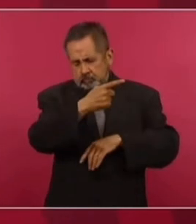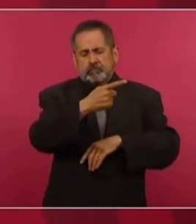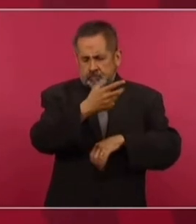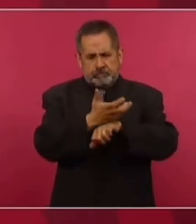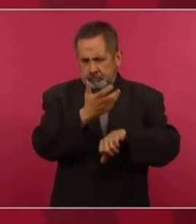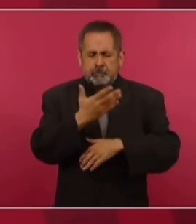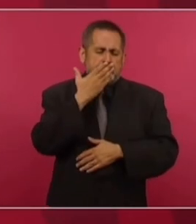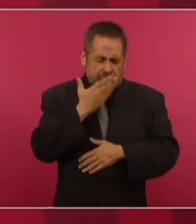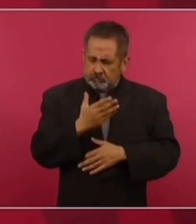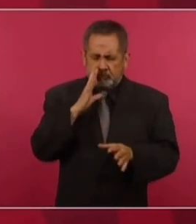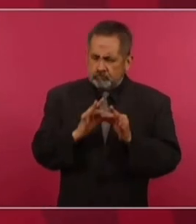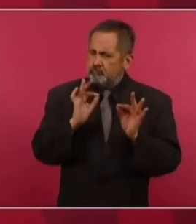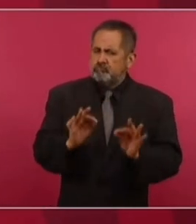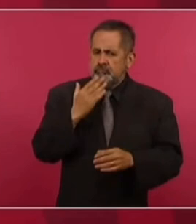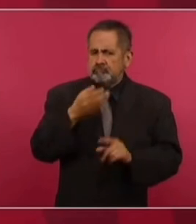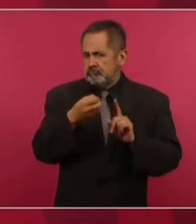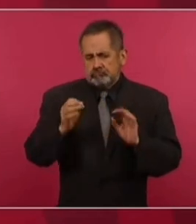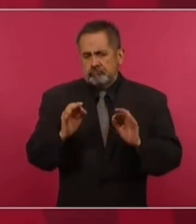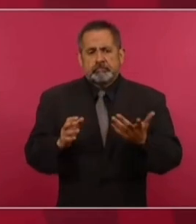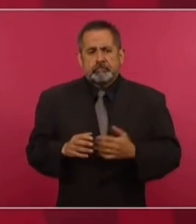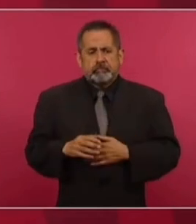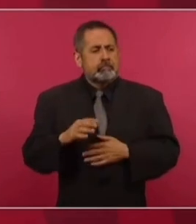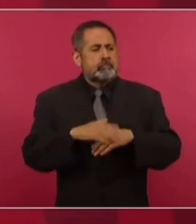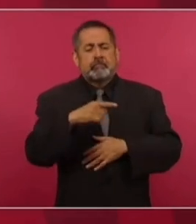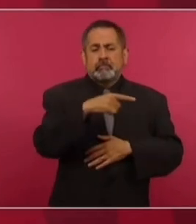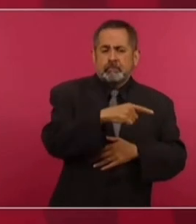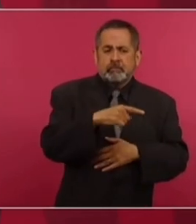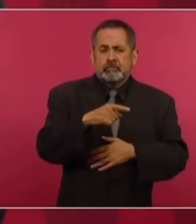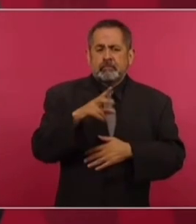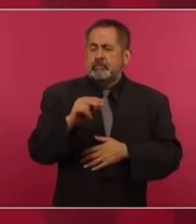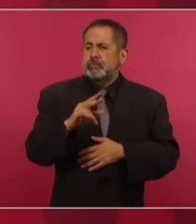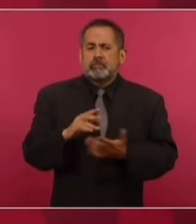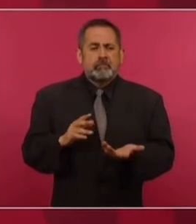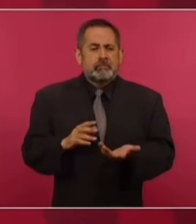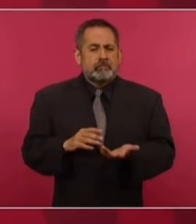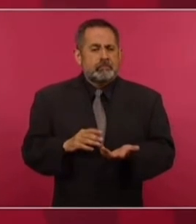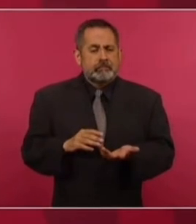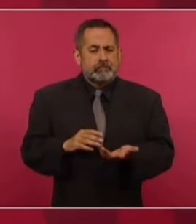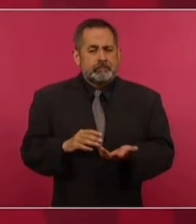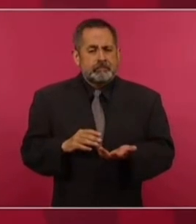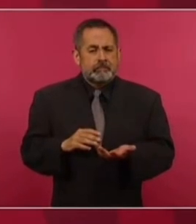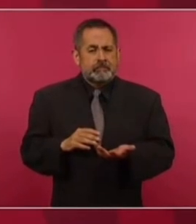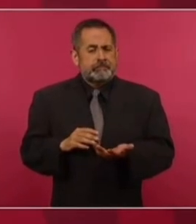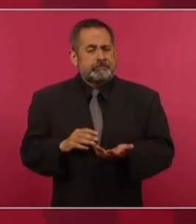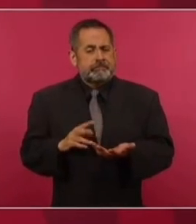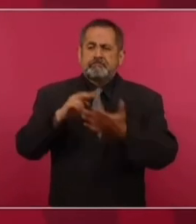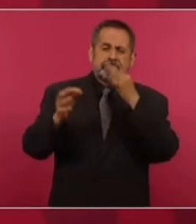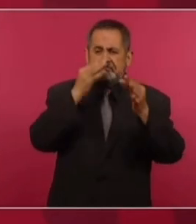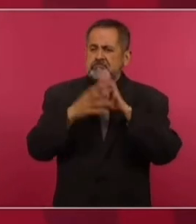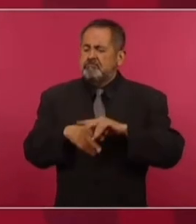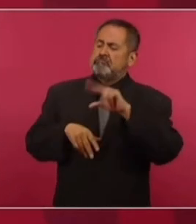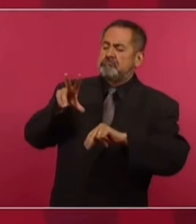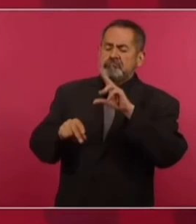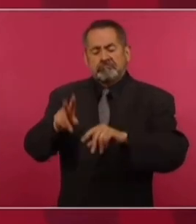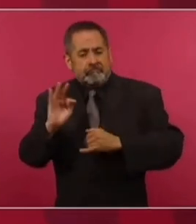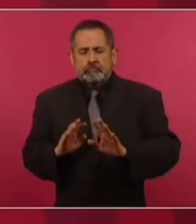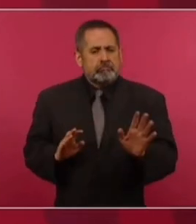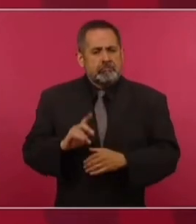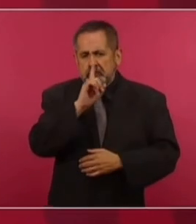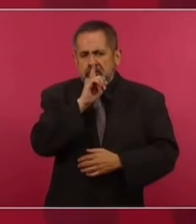de parte del gobierno de Estados Unidos porque no han salido a negar la posibilidad